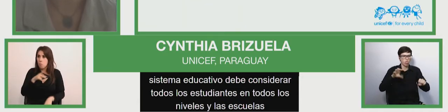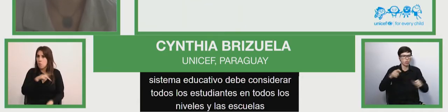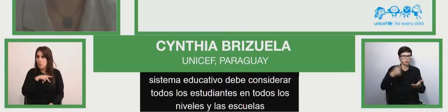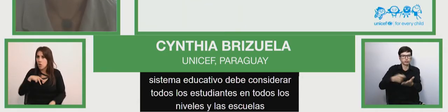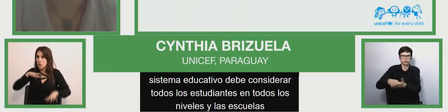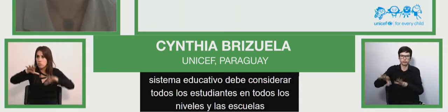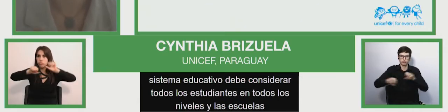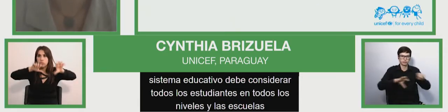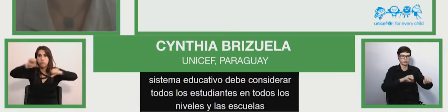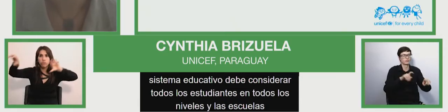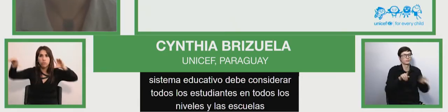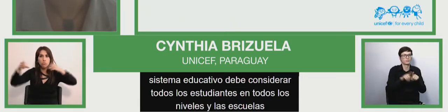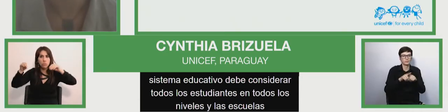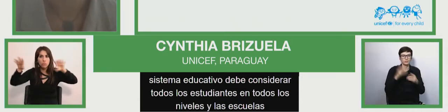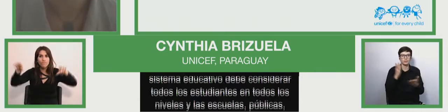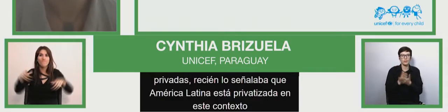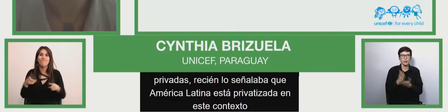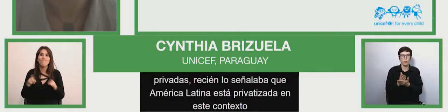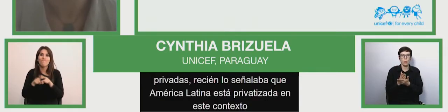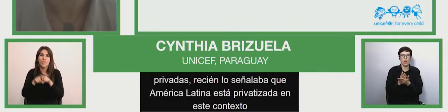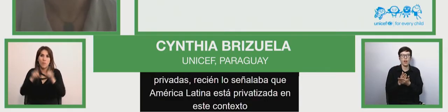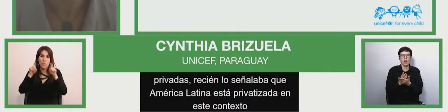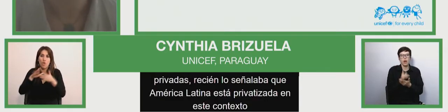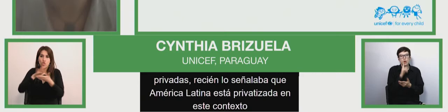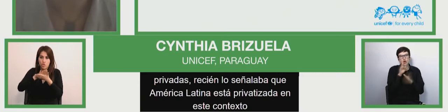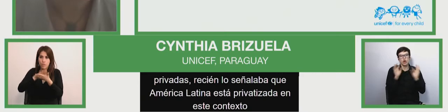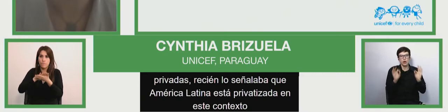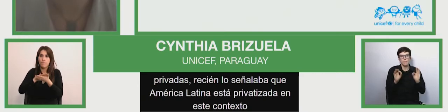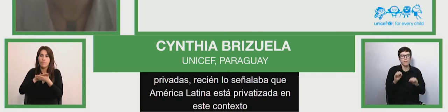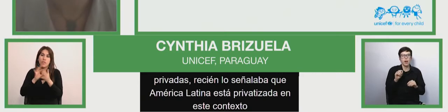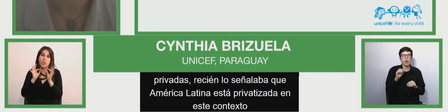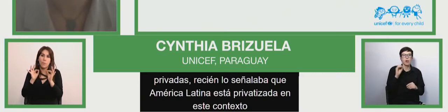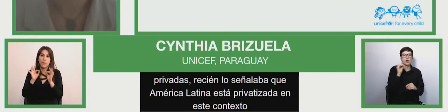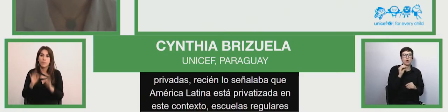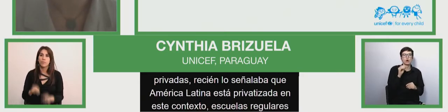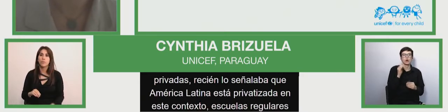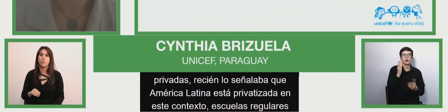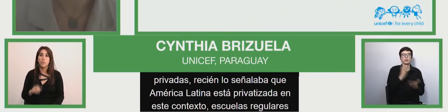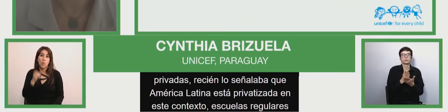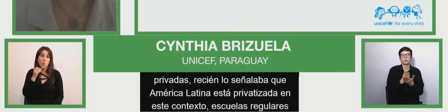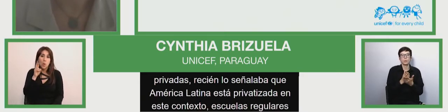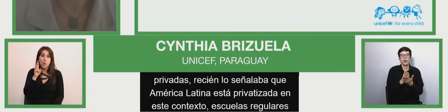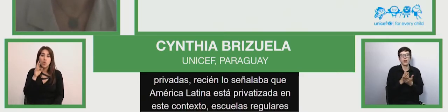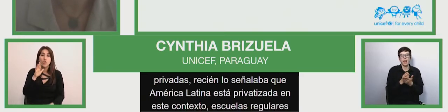Escuelas regulares o escuelas de educación especial es un solo sistema educativo.